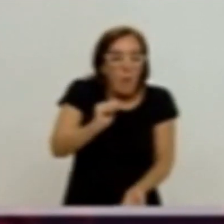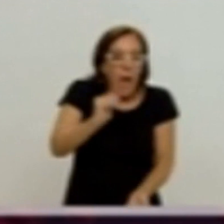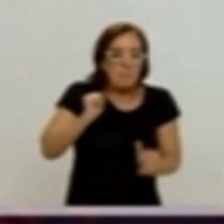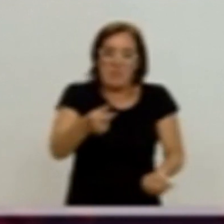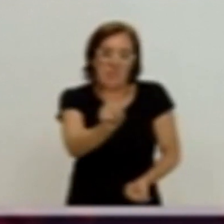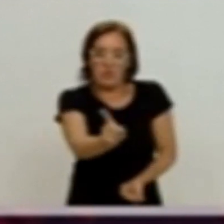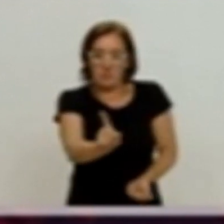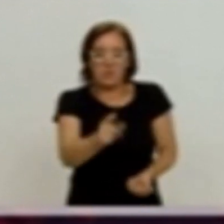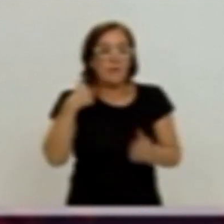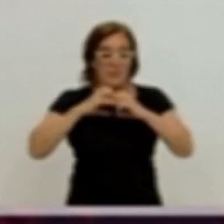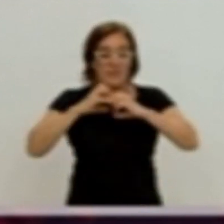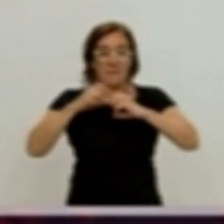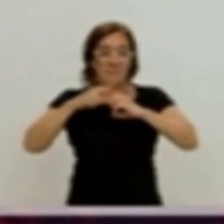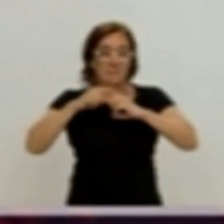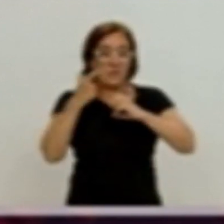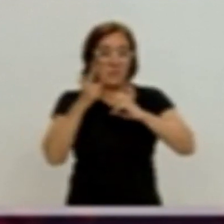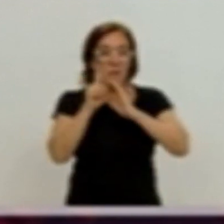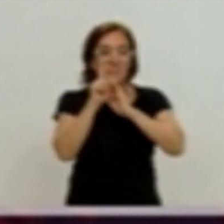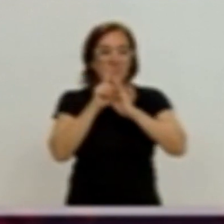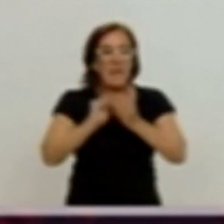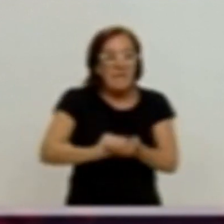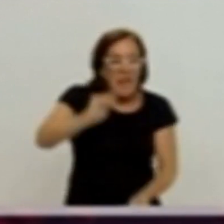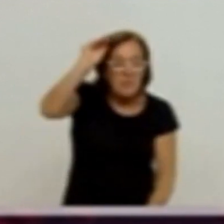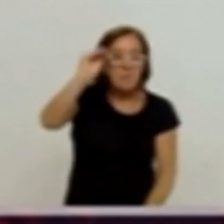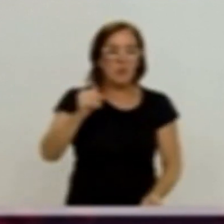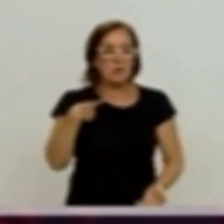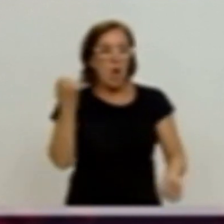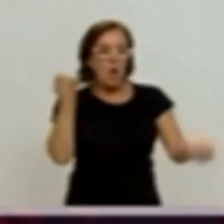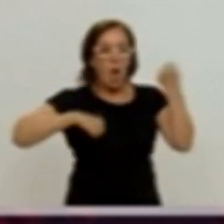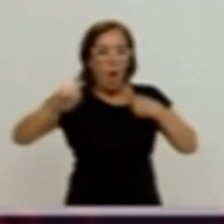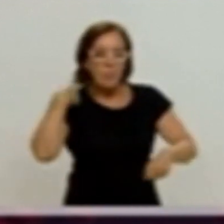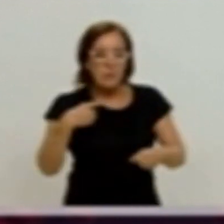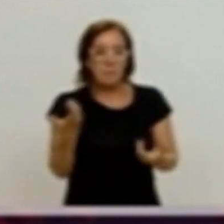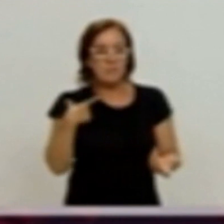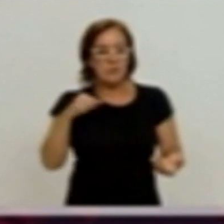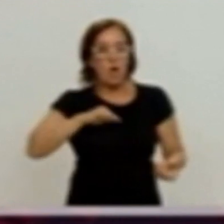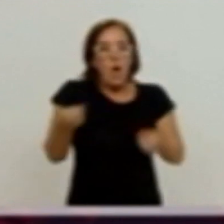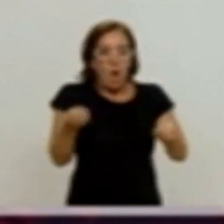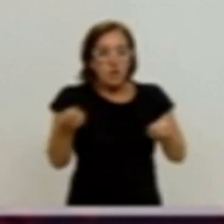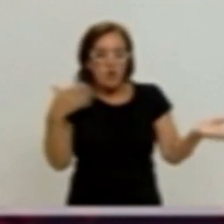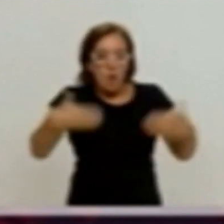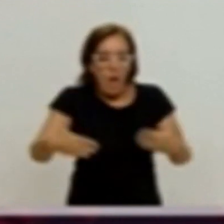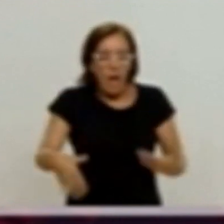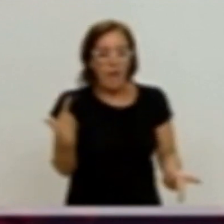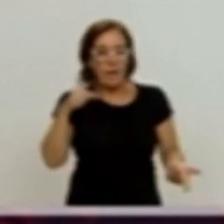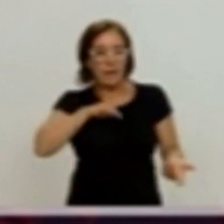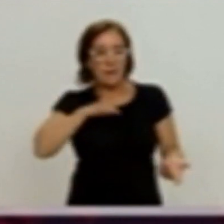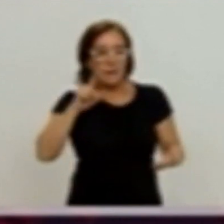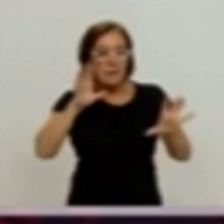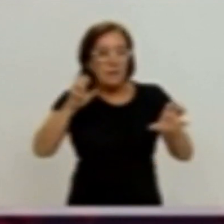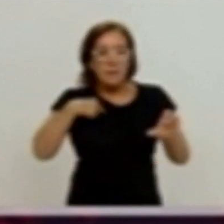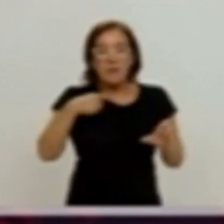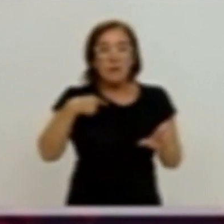Anomalías craneofaciales, retraso en el crecimiento, trastornos del comportamiento, falta de autocontrol, problemas de aprenentaje y